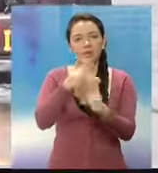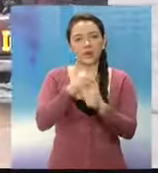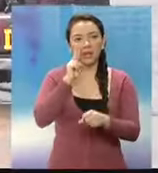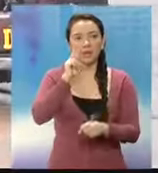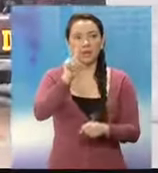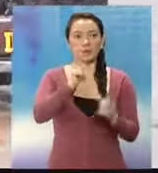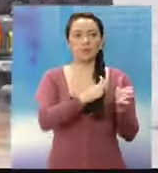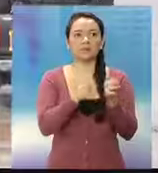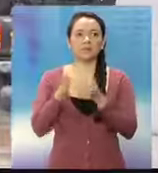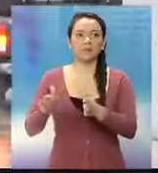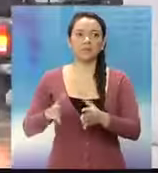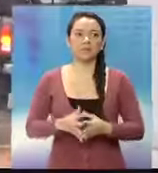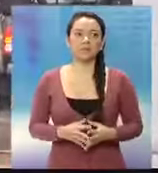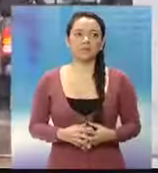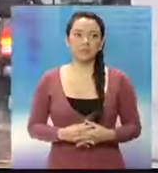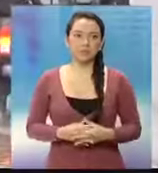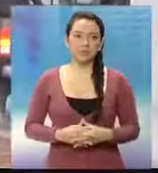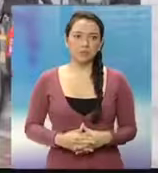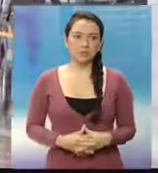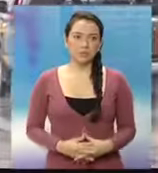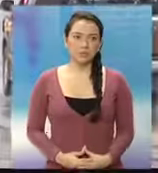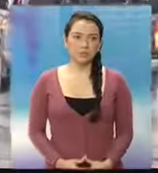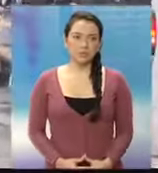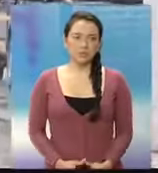Melanie González y Marvin Pérez.